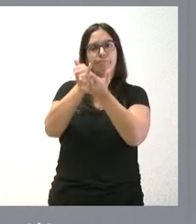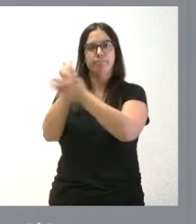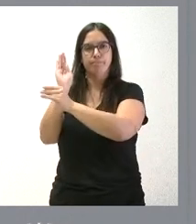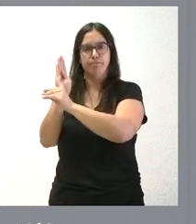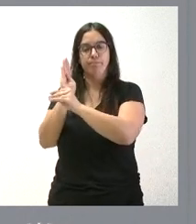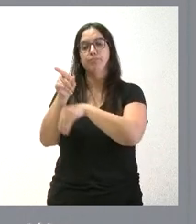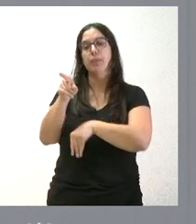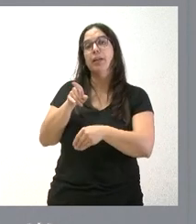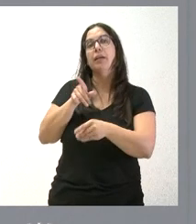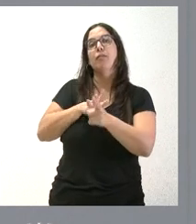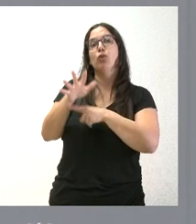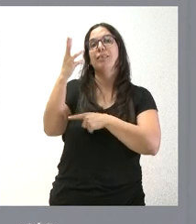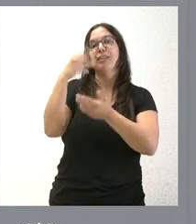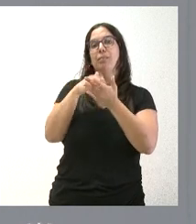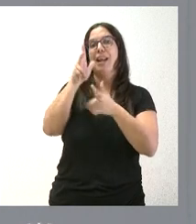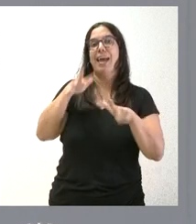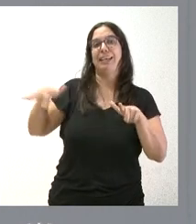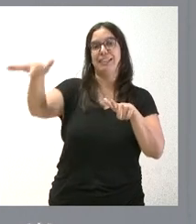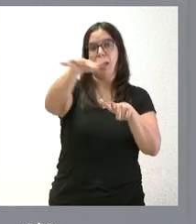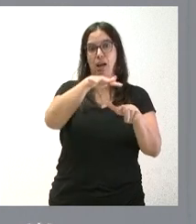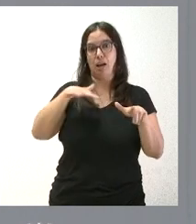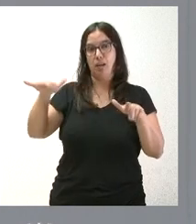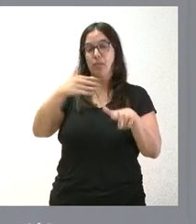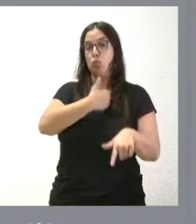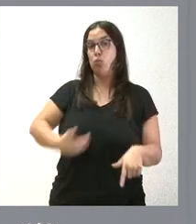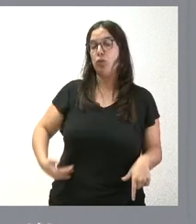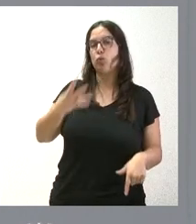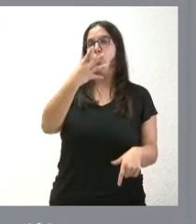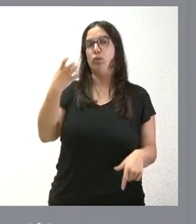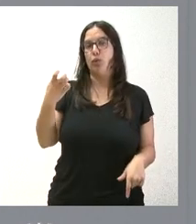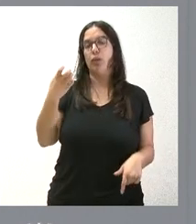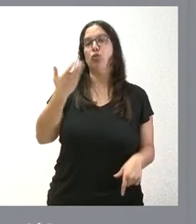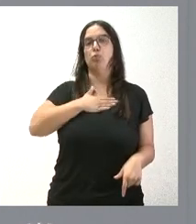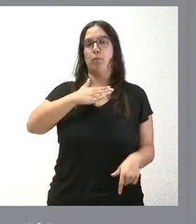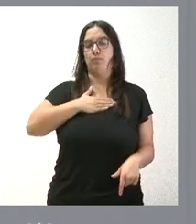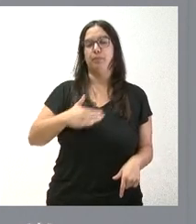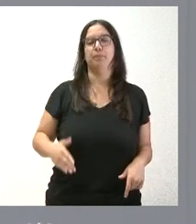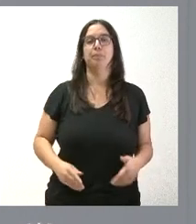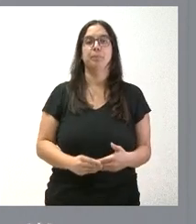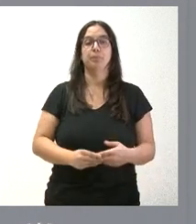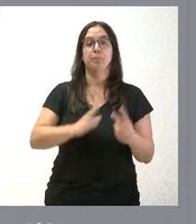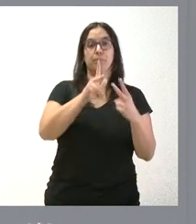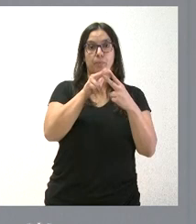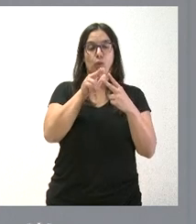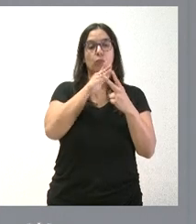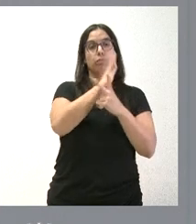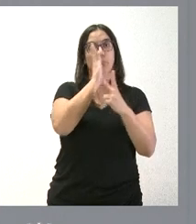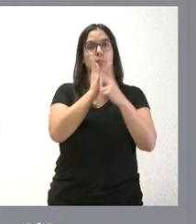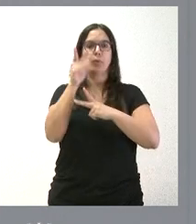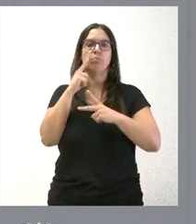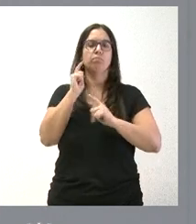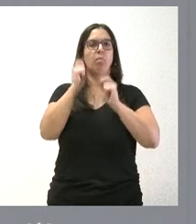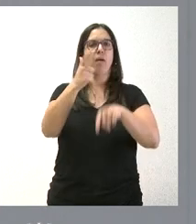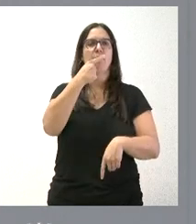van a afectar a 3.000 hectáreas de superficie en manos de 400 propietarios. Estas medidas en este ámbito van a permitir